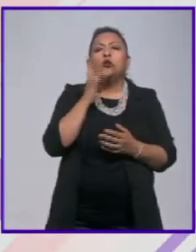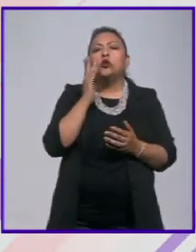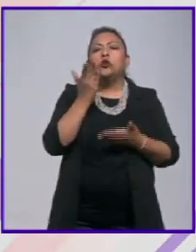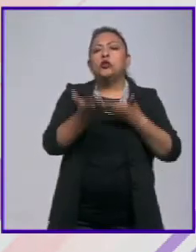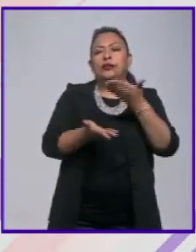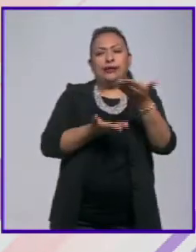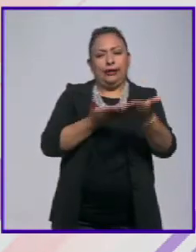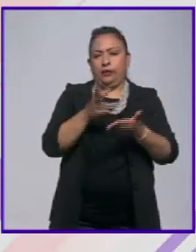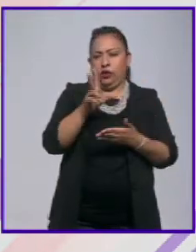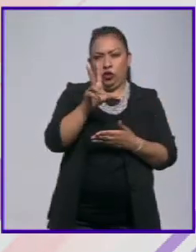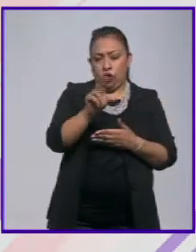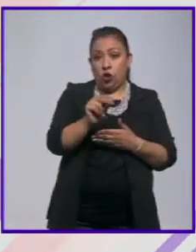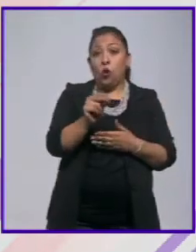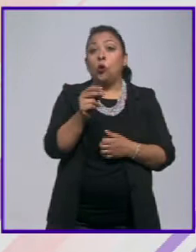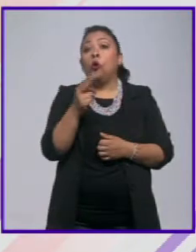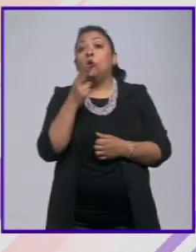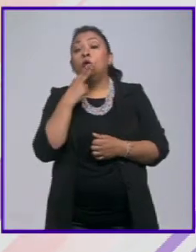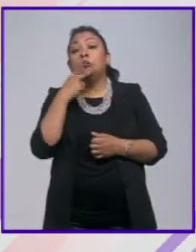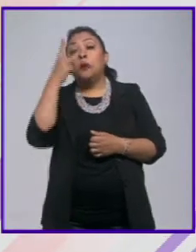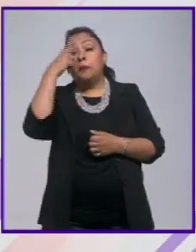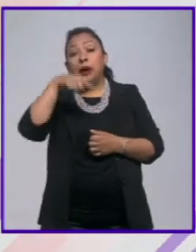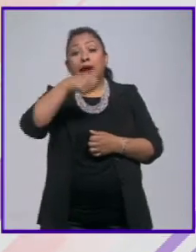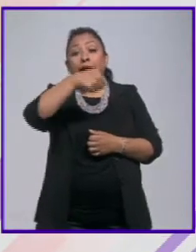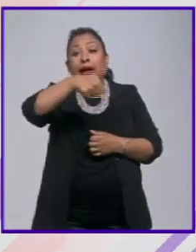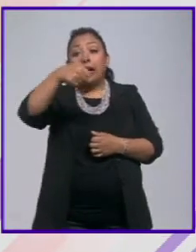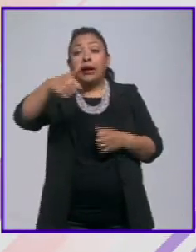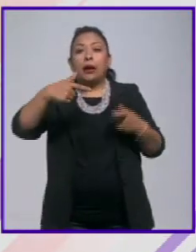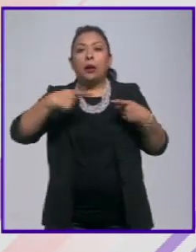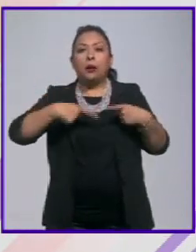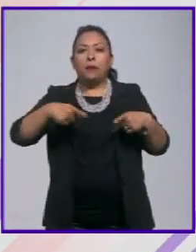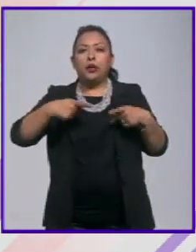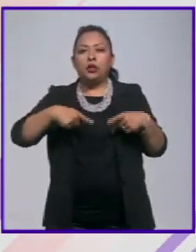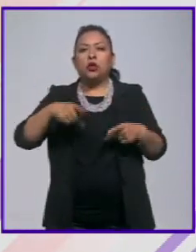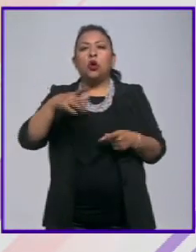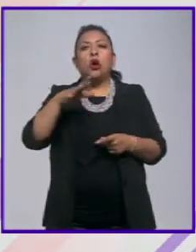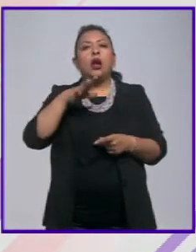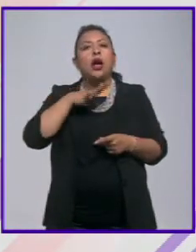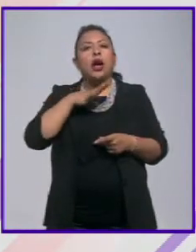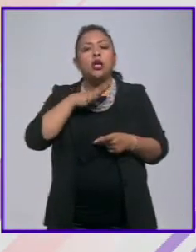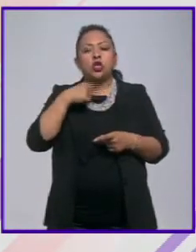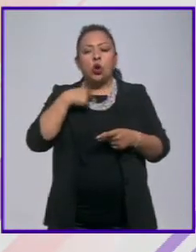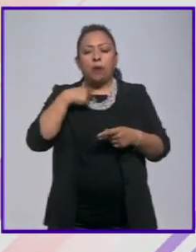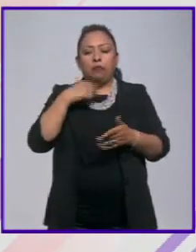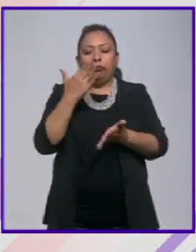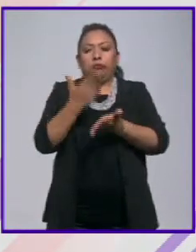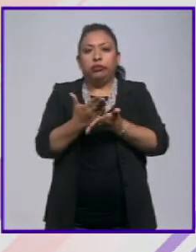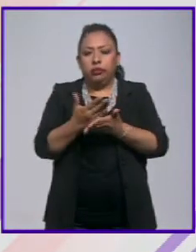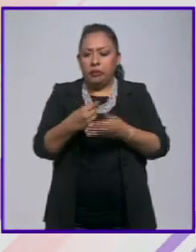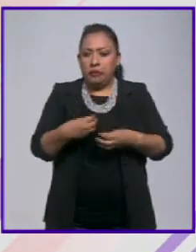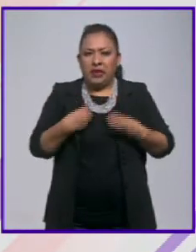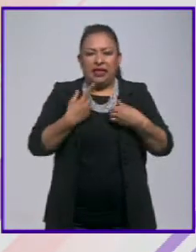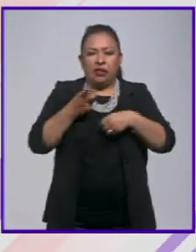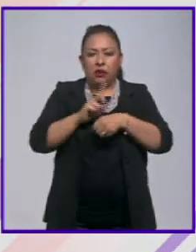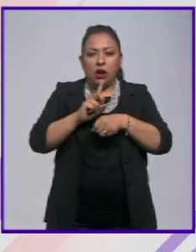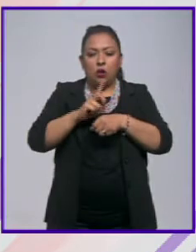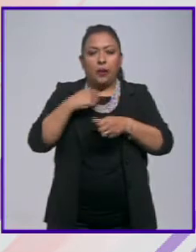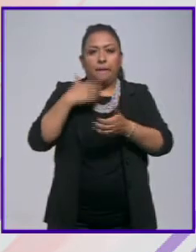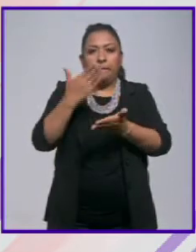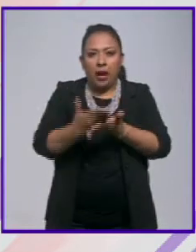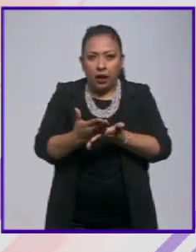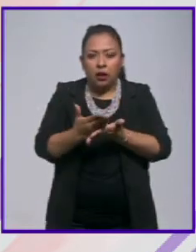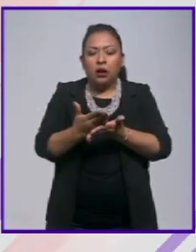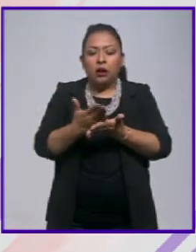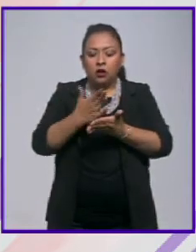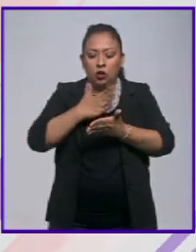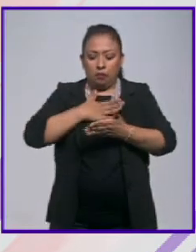servicio sino más bien como para que cada sujeto haga una pausa en su vida cotidiana y se pueda